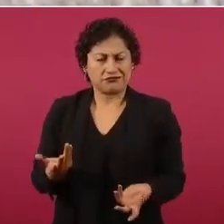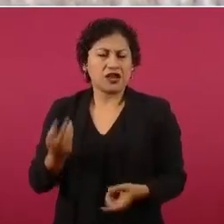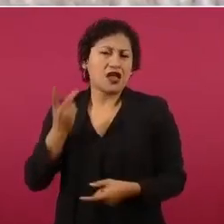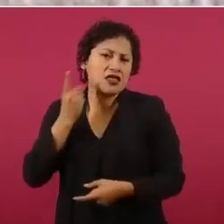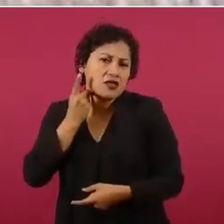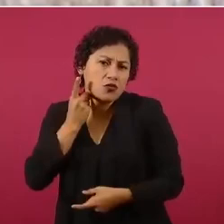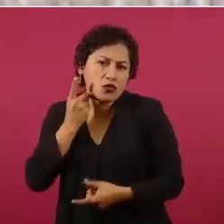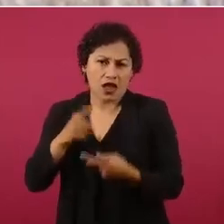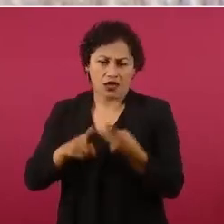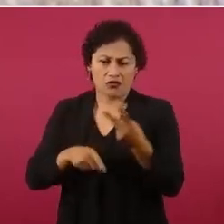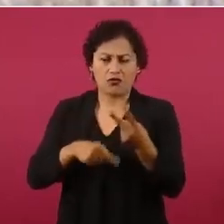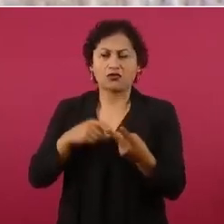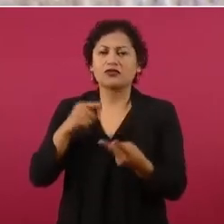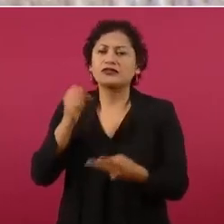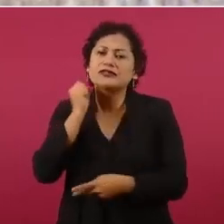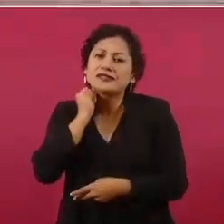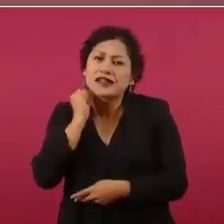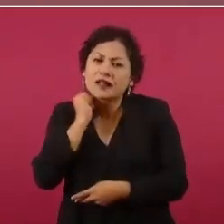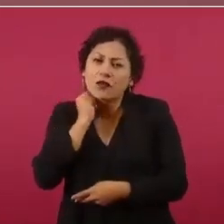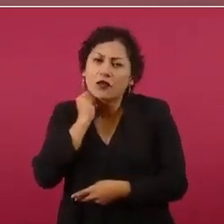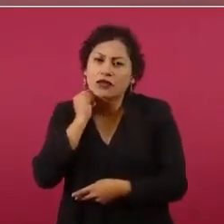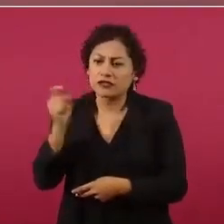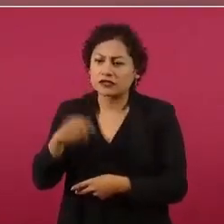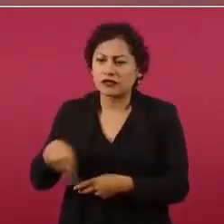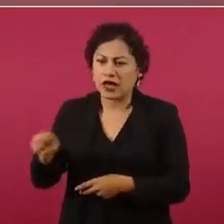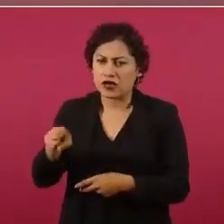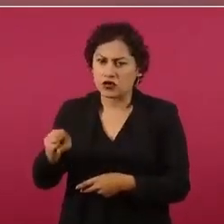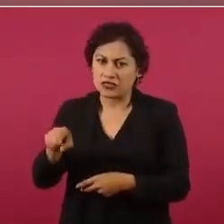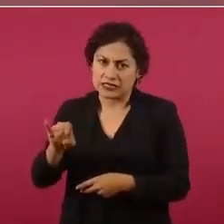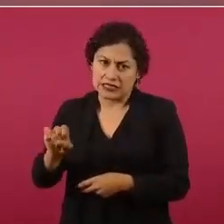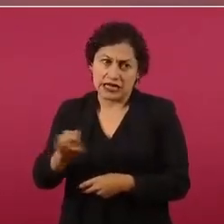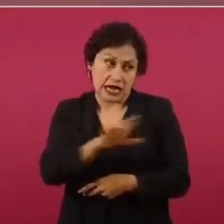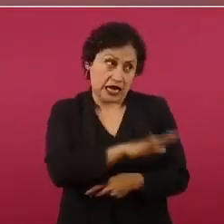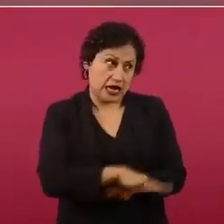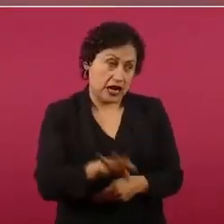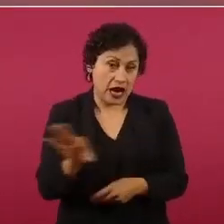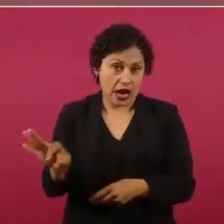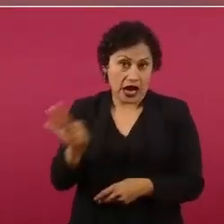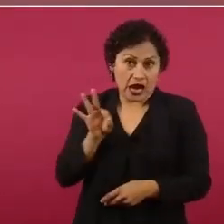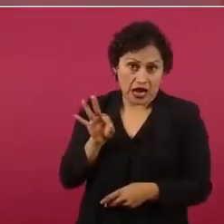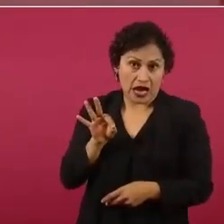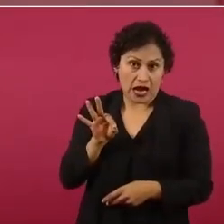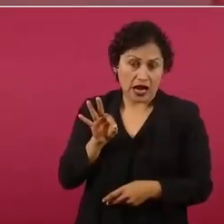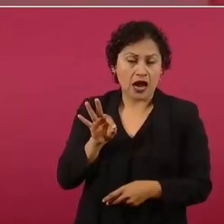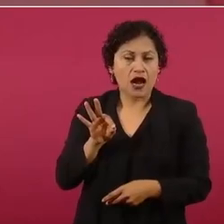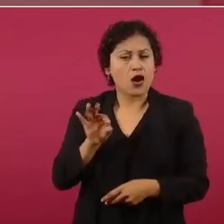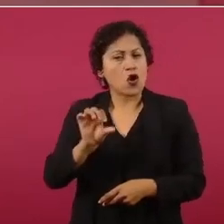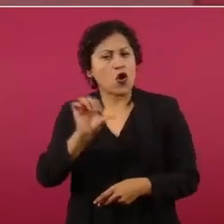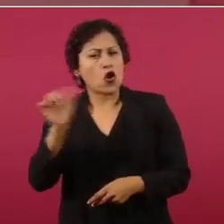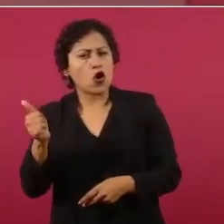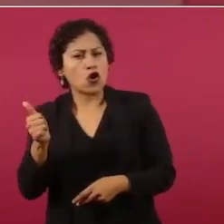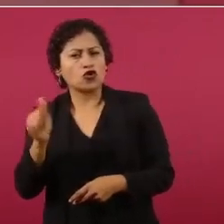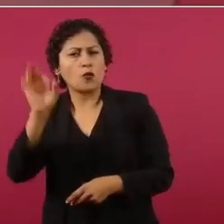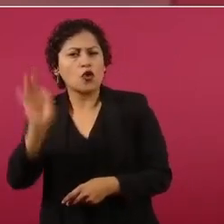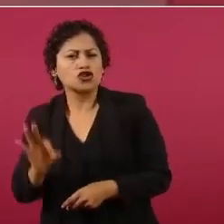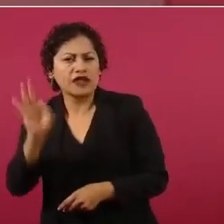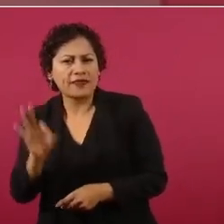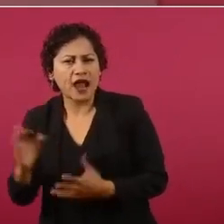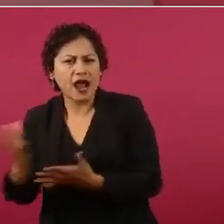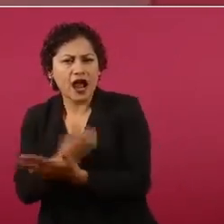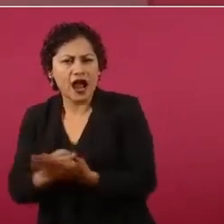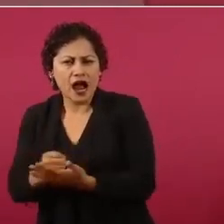sean los electos por el pueblo, que no haya plurinominales, que no haya